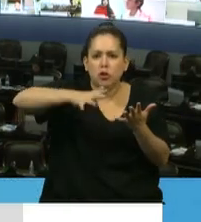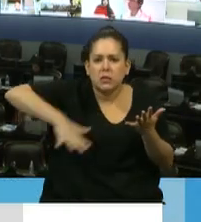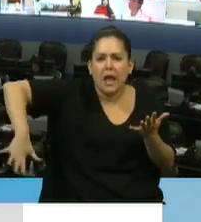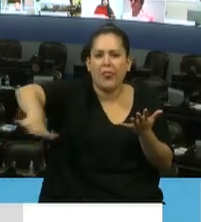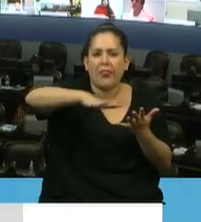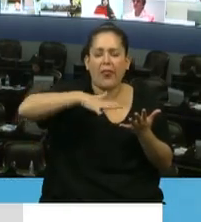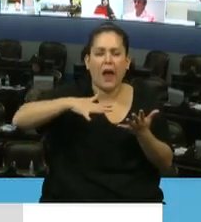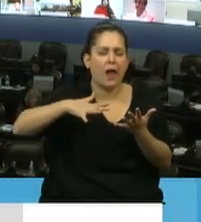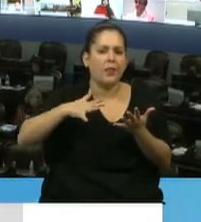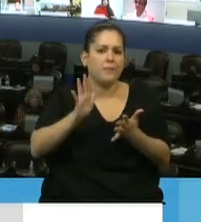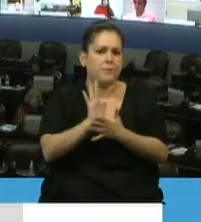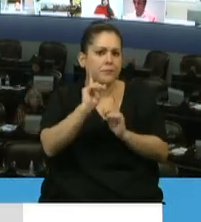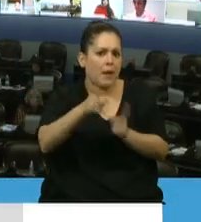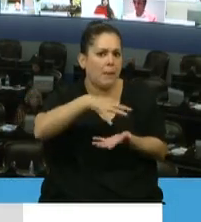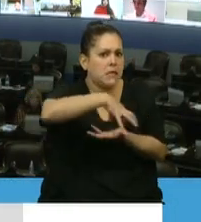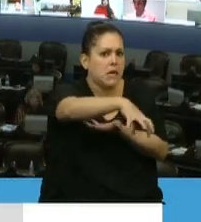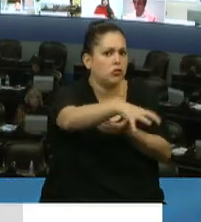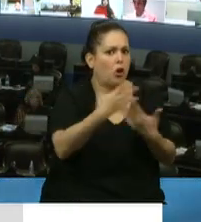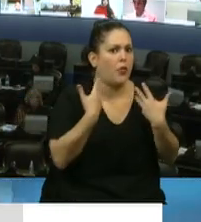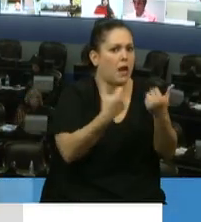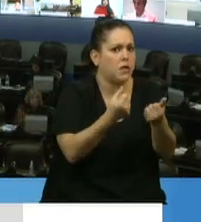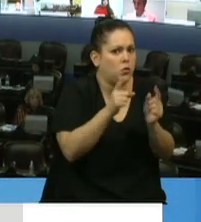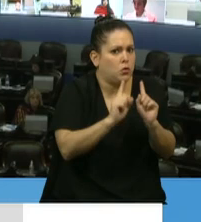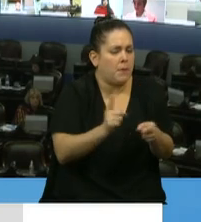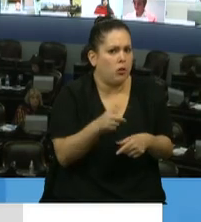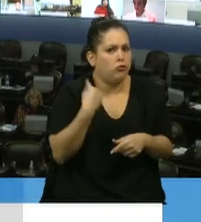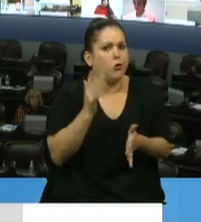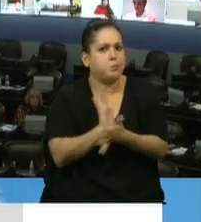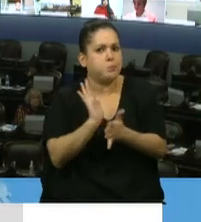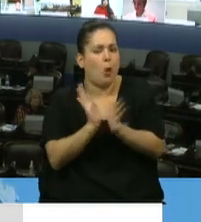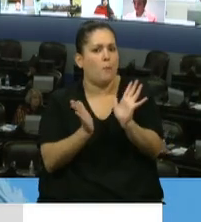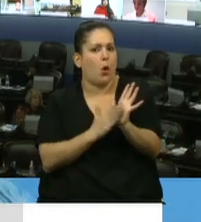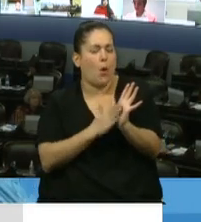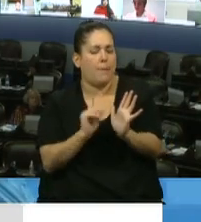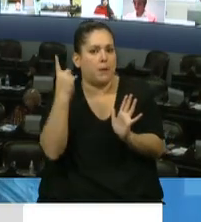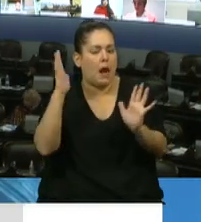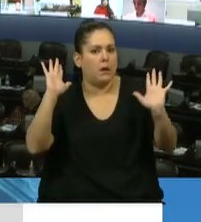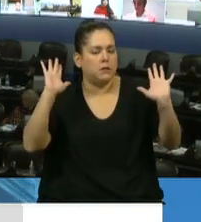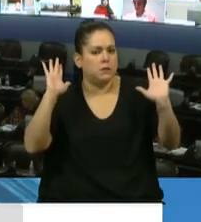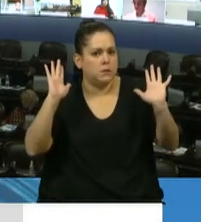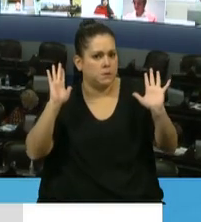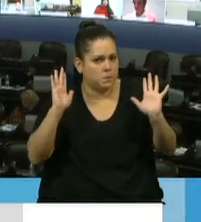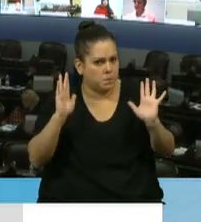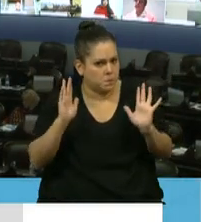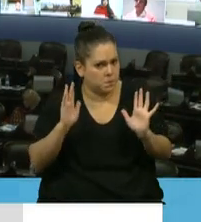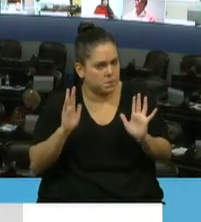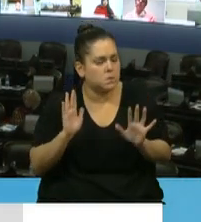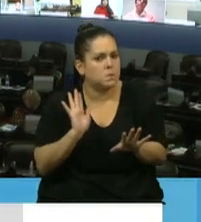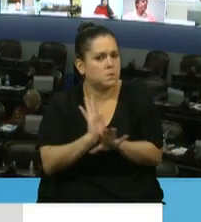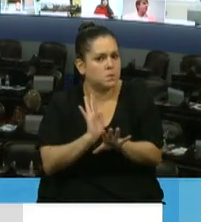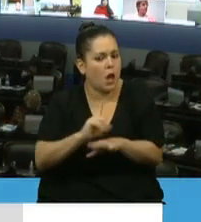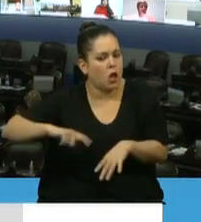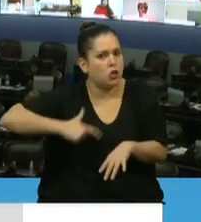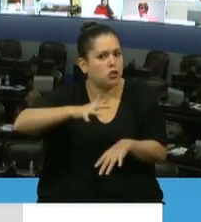al sector también de la salud. Y también, señor presidente, nos pone a prueba a la sociedad